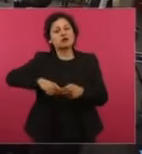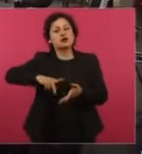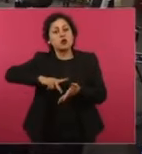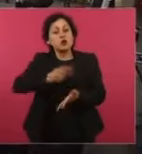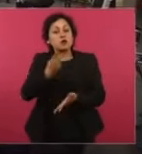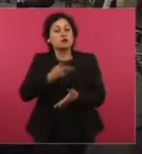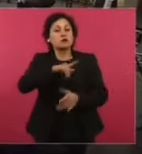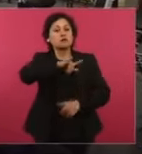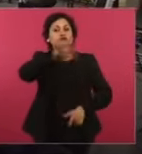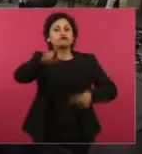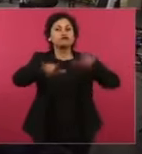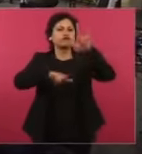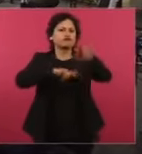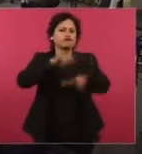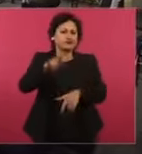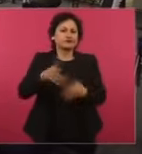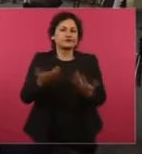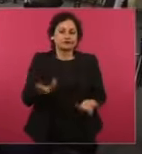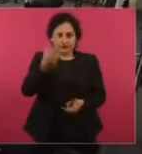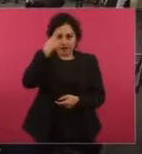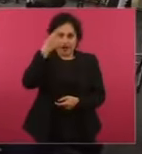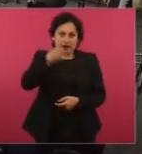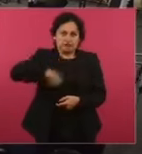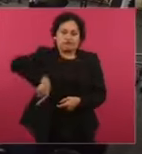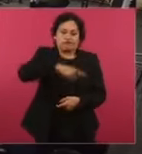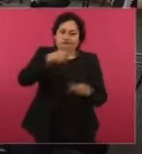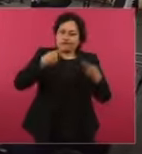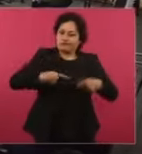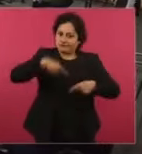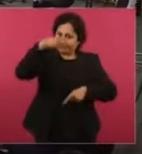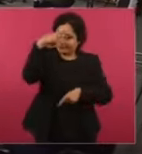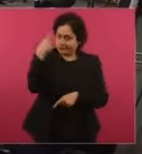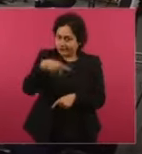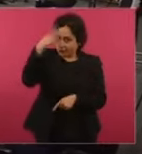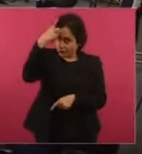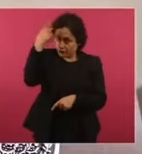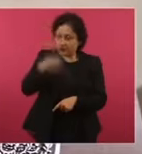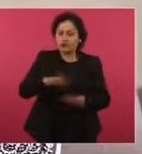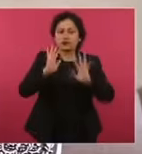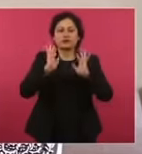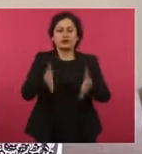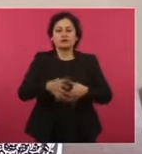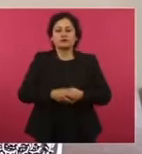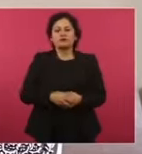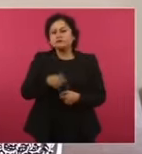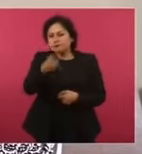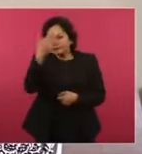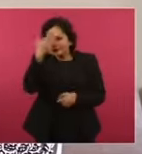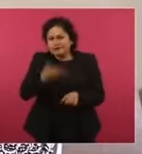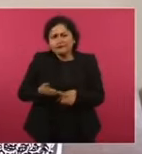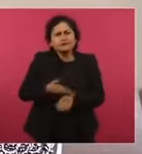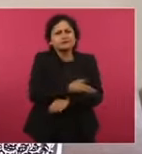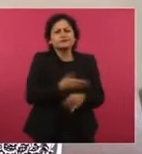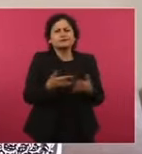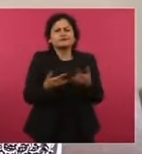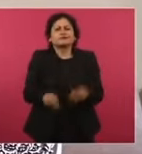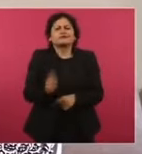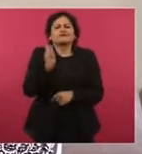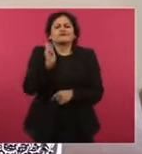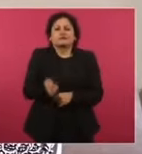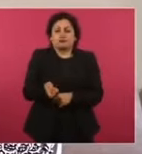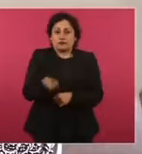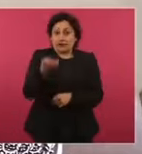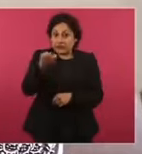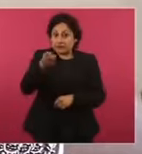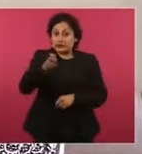los mexicanos. Como antecedentes, sabemos que Mexicana de Aviación era una compañía del Estado mexicano,